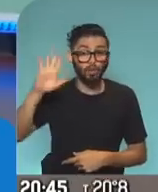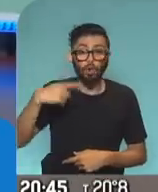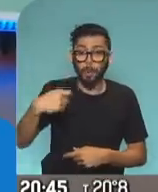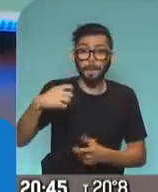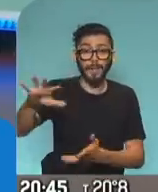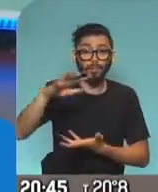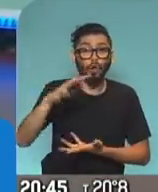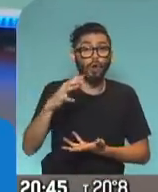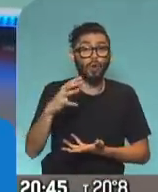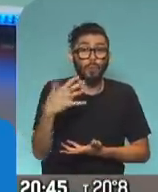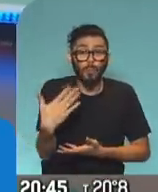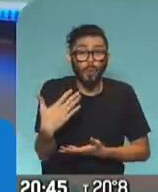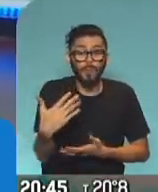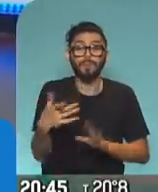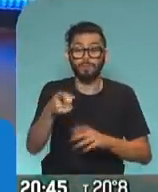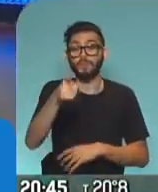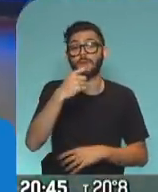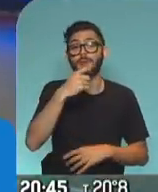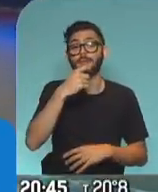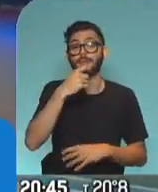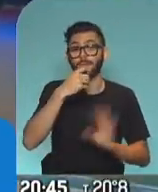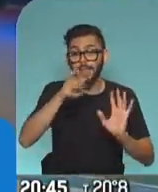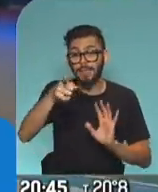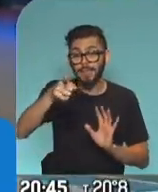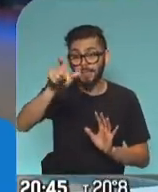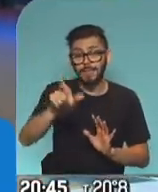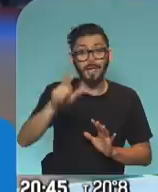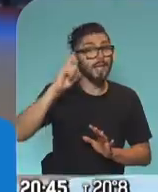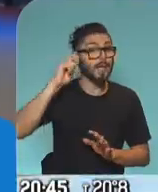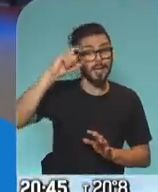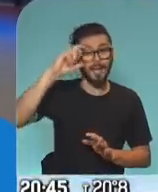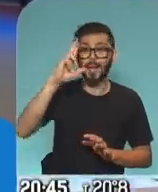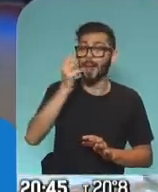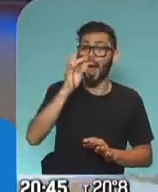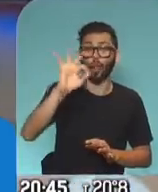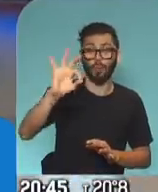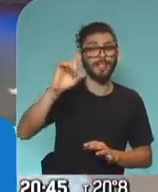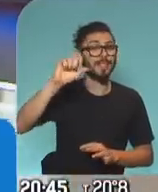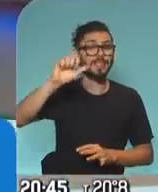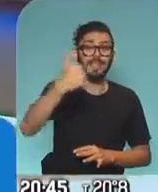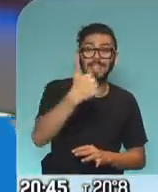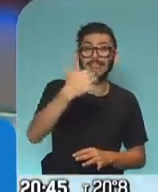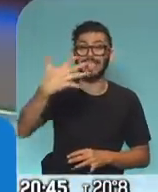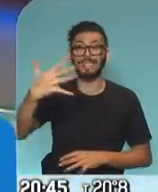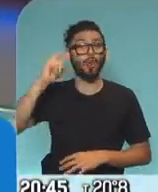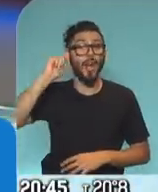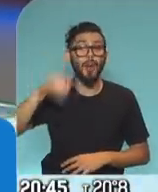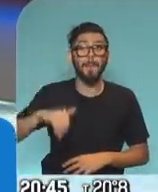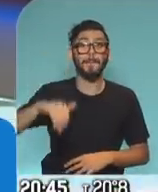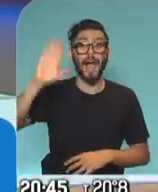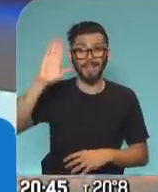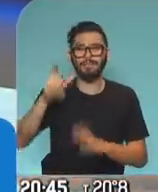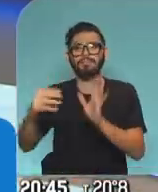bueno Gerardo, si tenés más de 65 años te podés acercar a las oficinas para acceder a la PUAN, que es esa pensión por